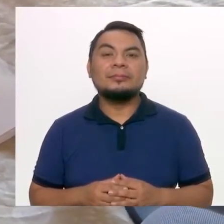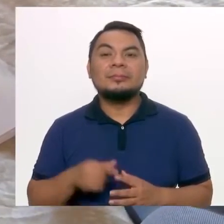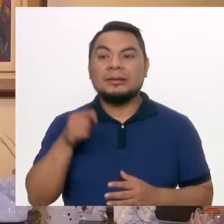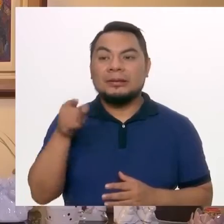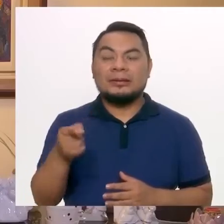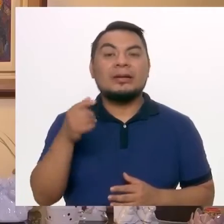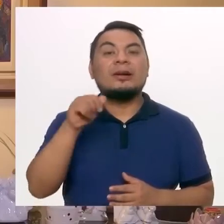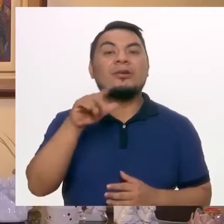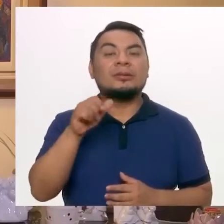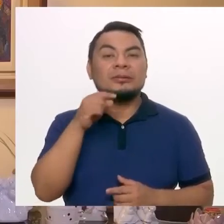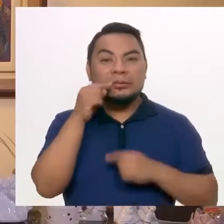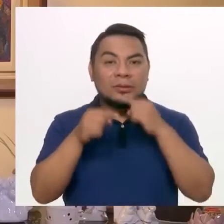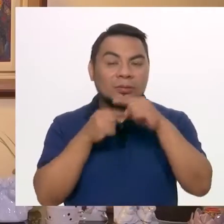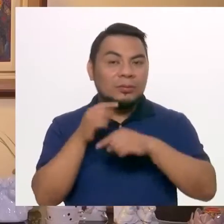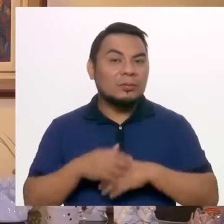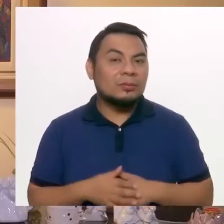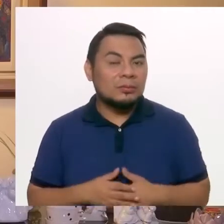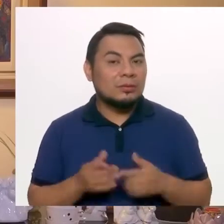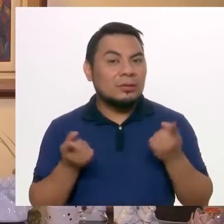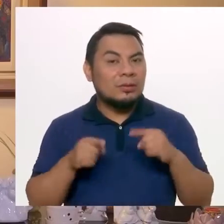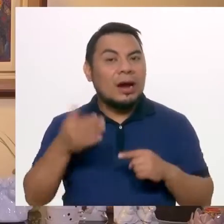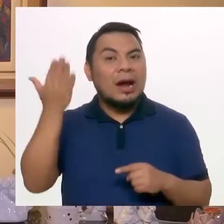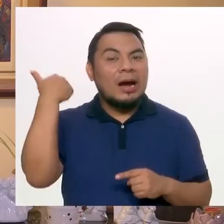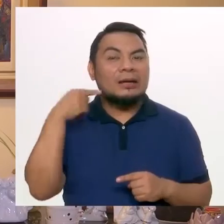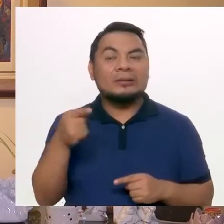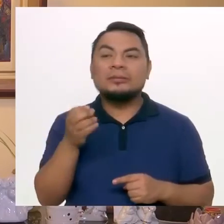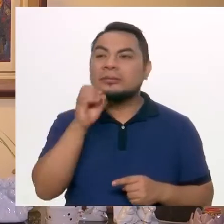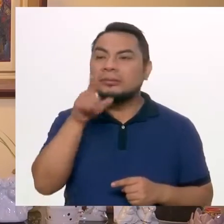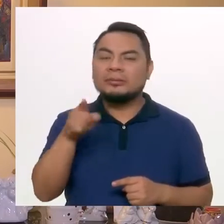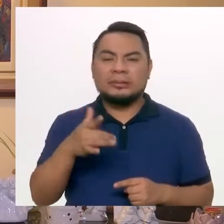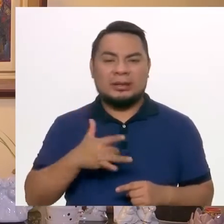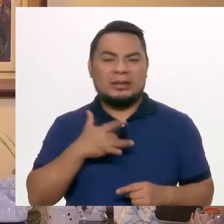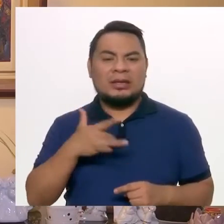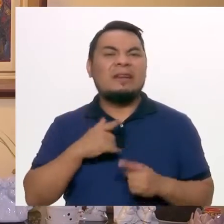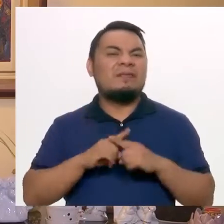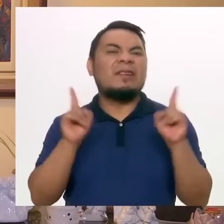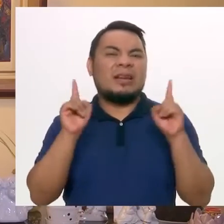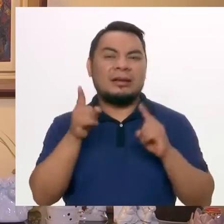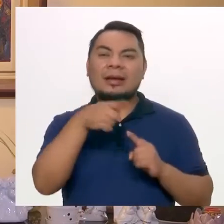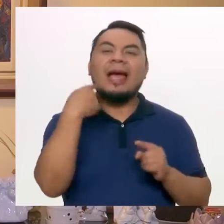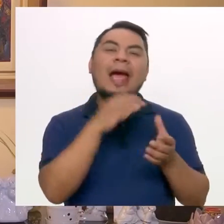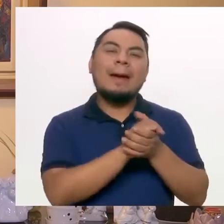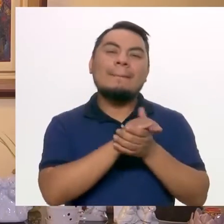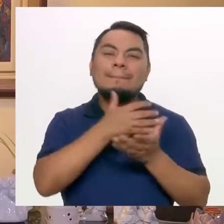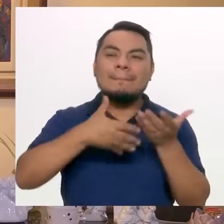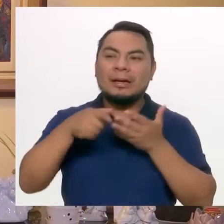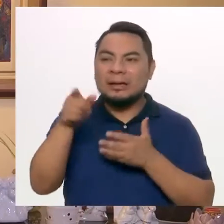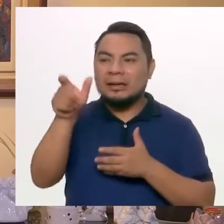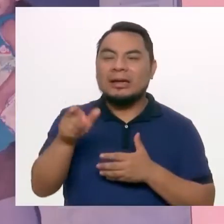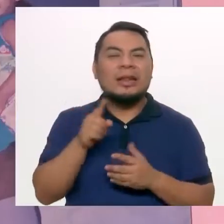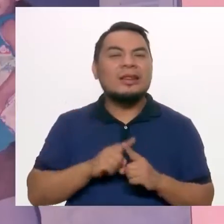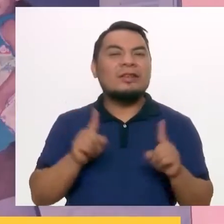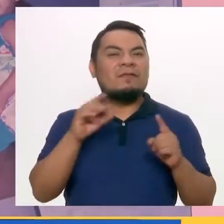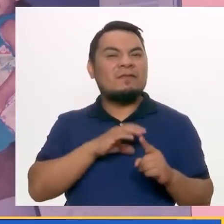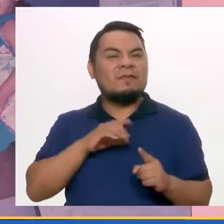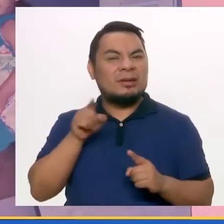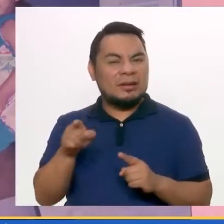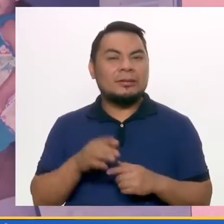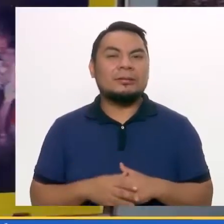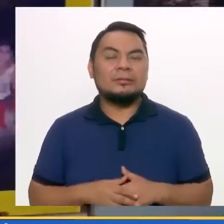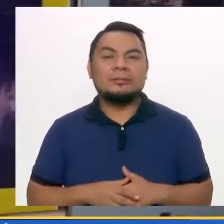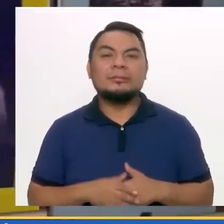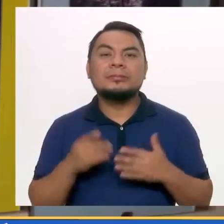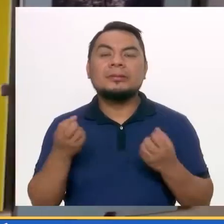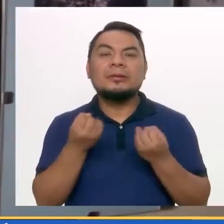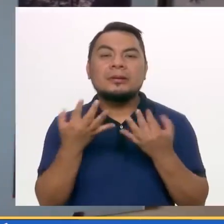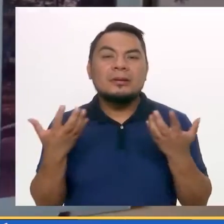Dimos cuenta, por lo menos por la forma como reaccionaba ella, que podía estar ligado a